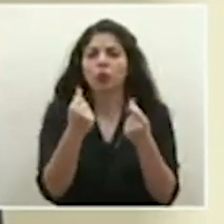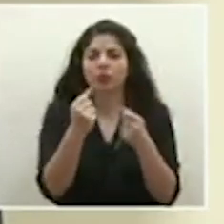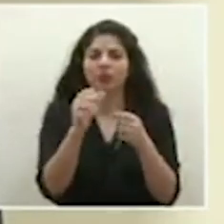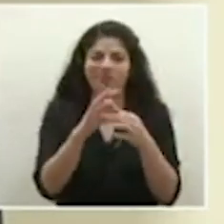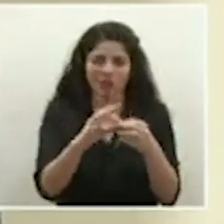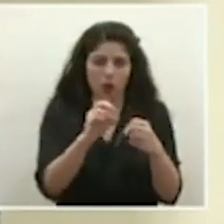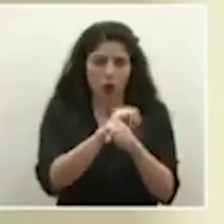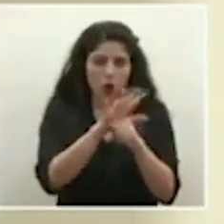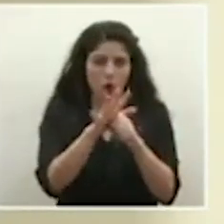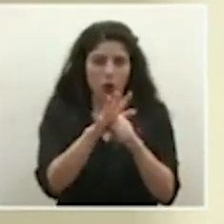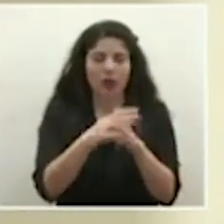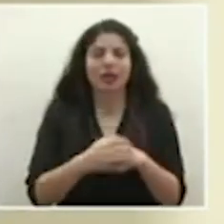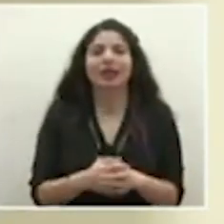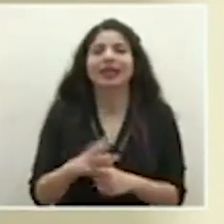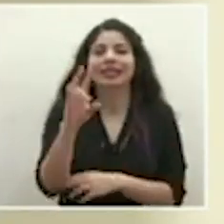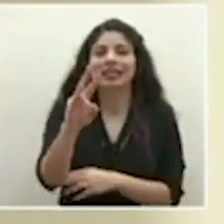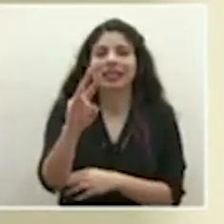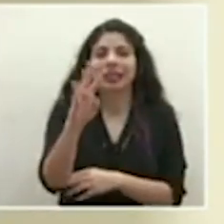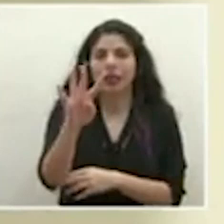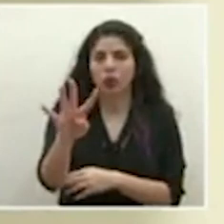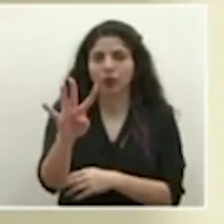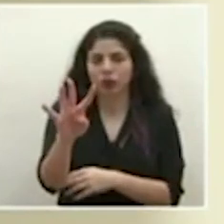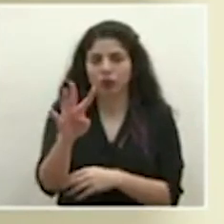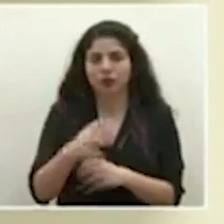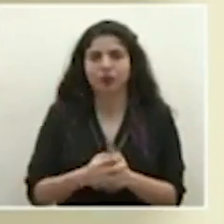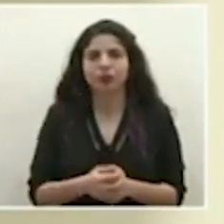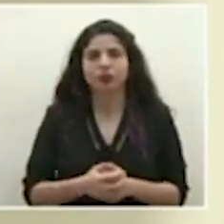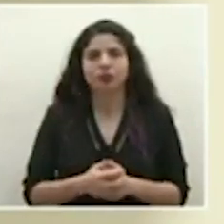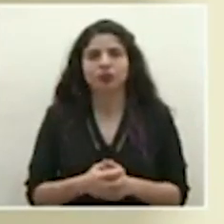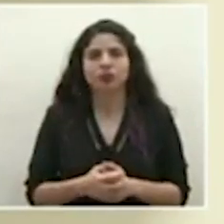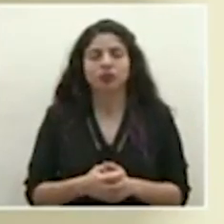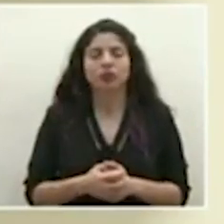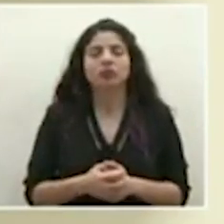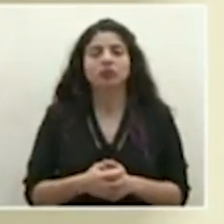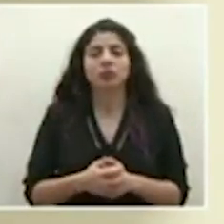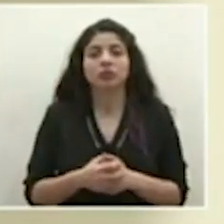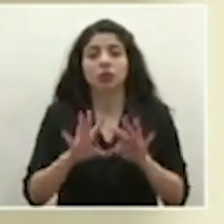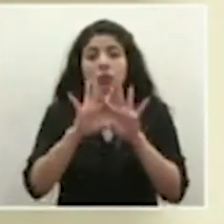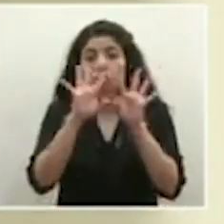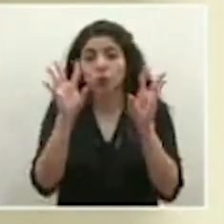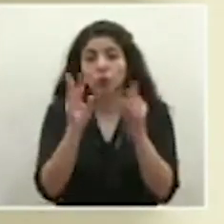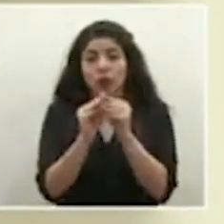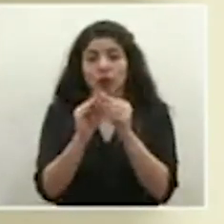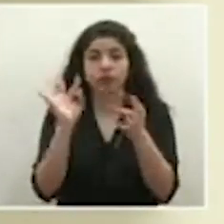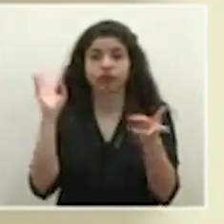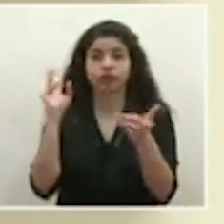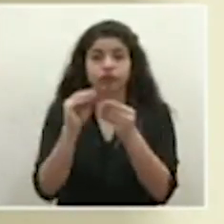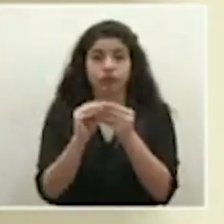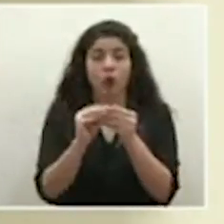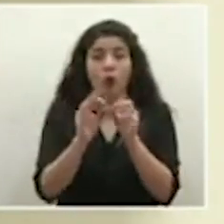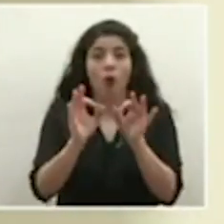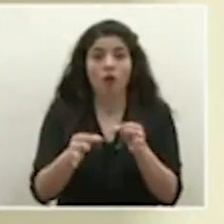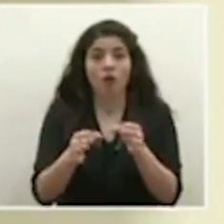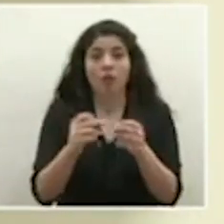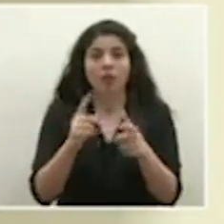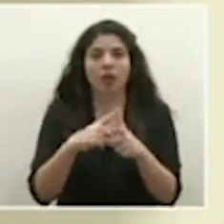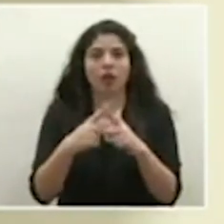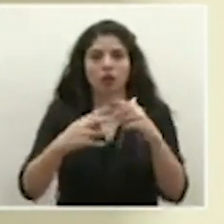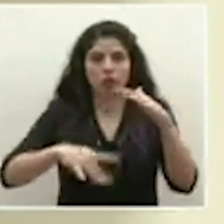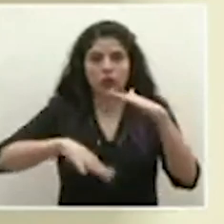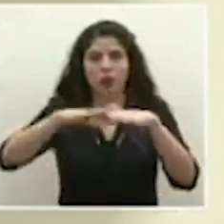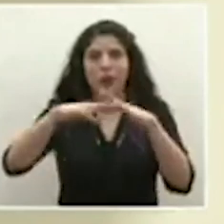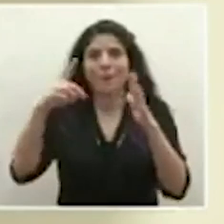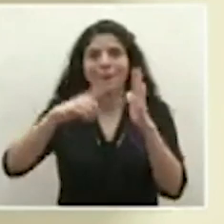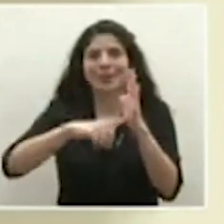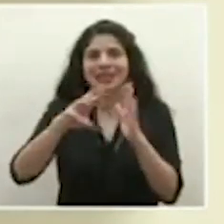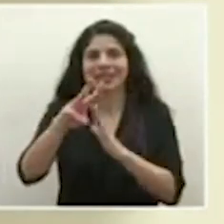COVID-19 que llega a los 74. Y el acumulado de casos confirmados, entonces llega a